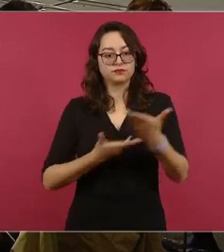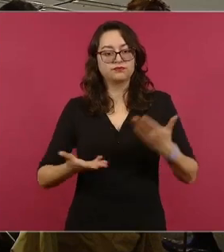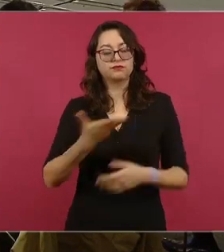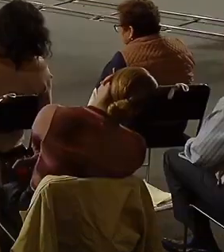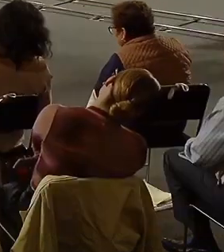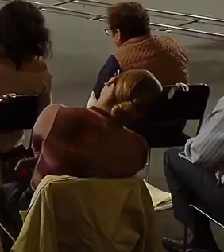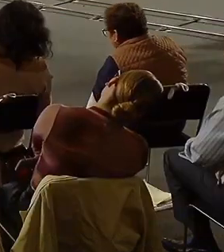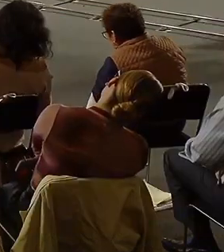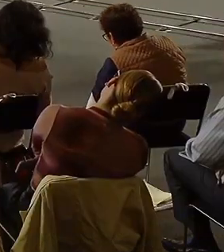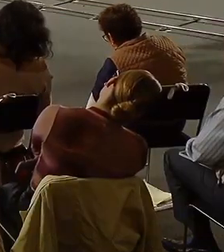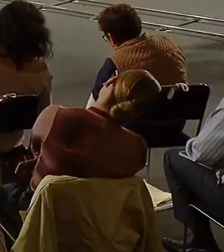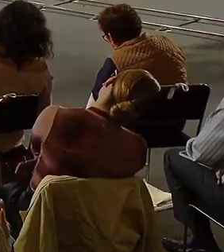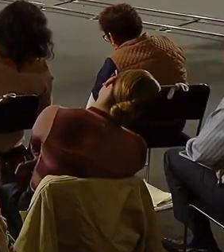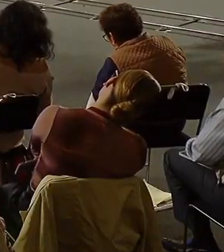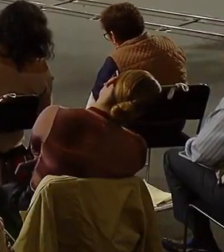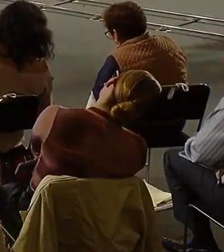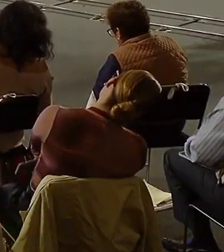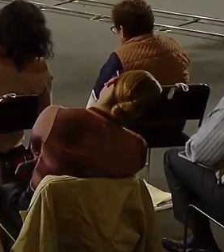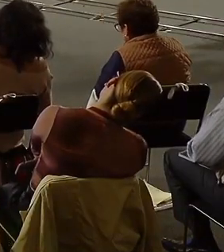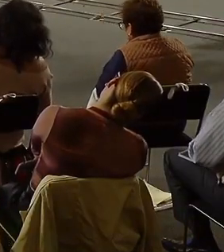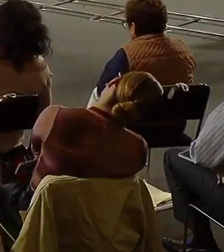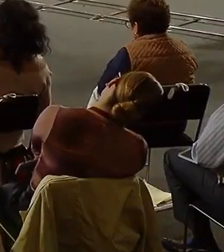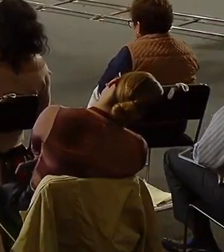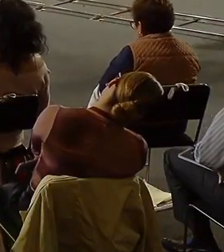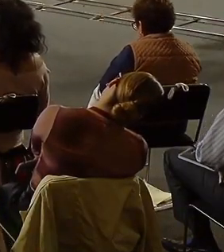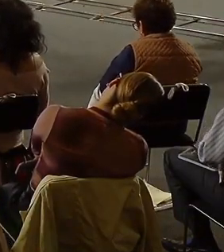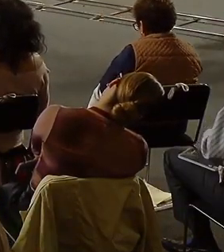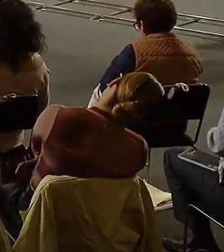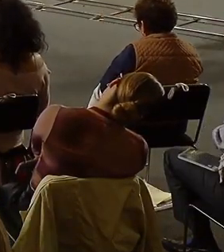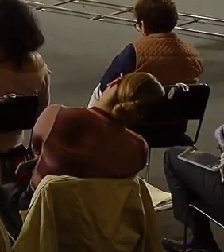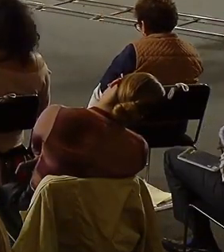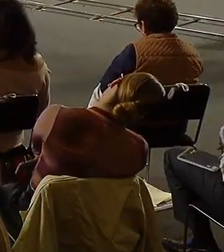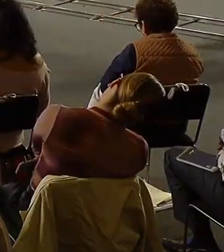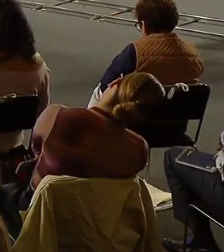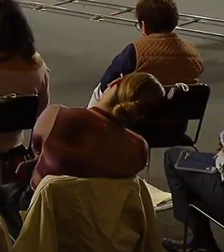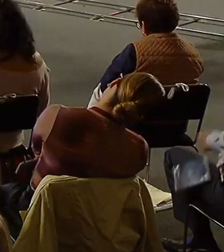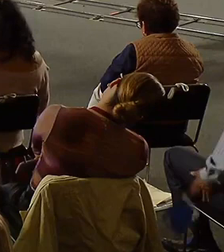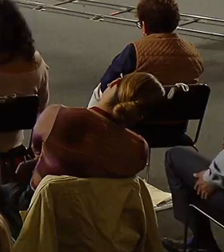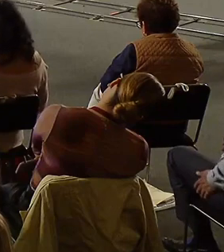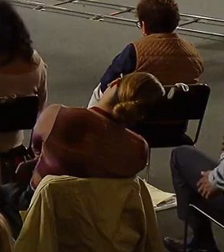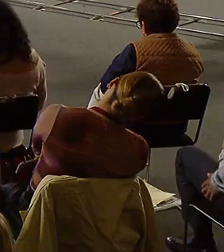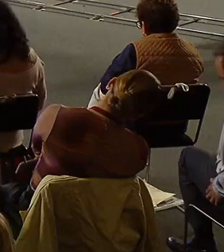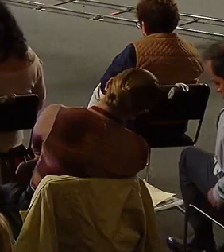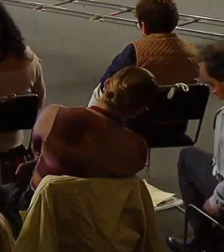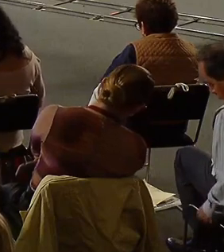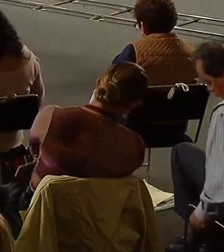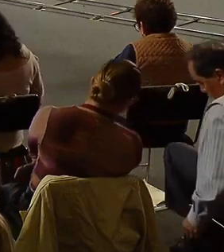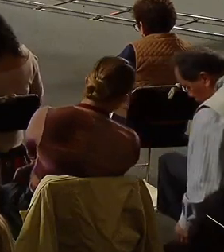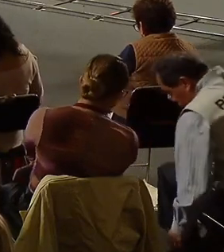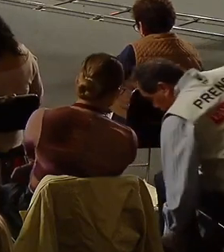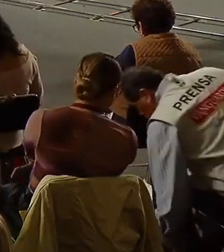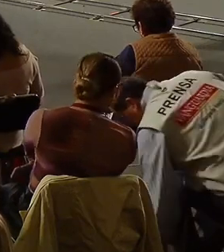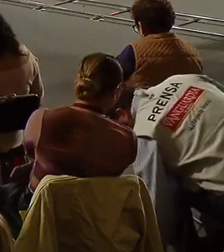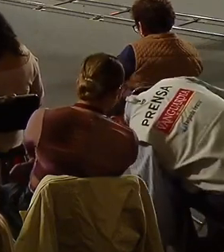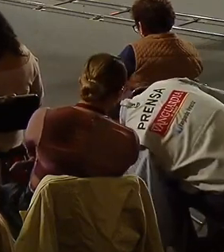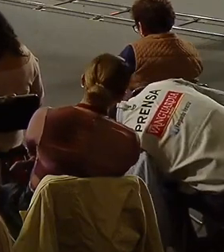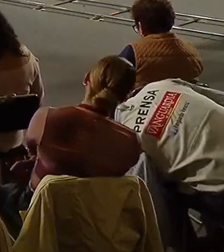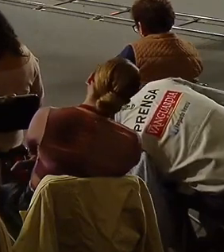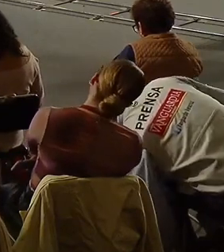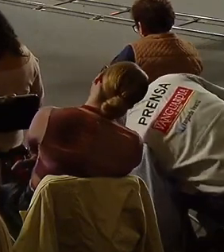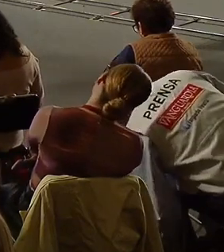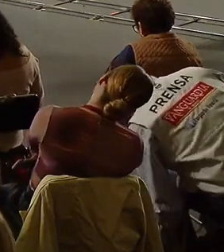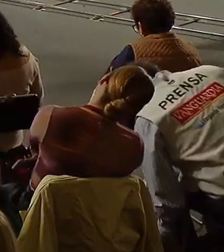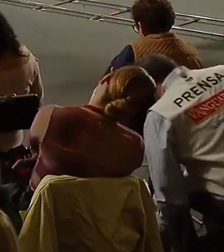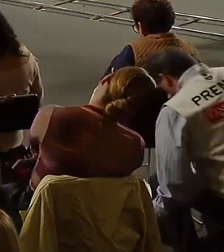Venimos a informar sobre el avance de los programas del Infonavit, debido a que el pasado 28 de septiembre aquí en la conferencia se